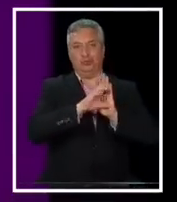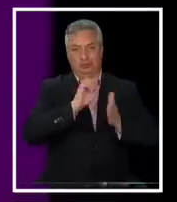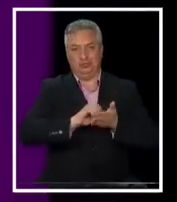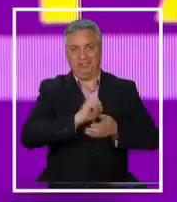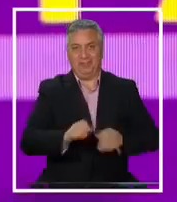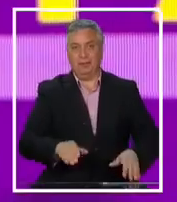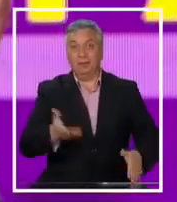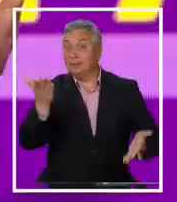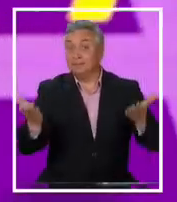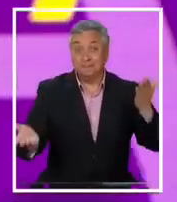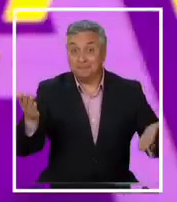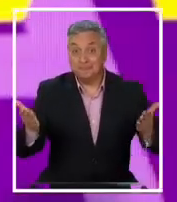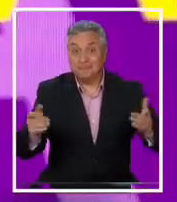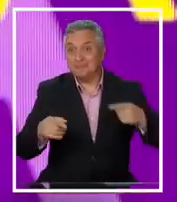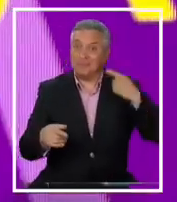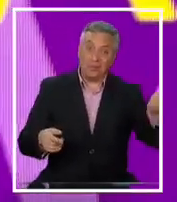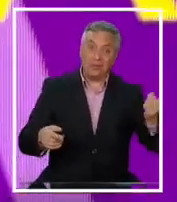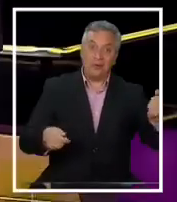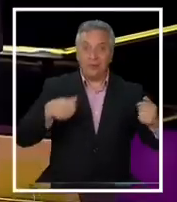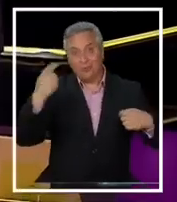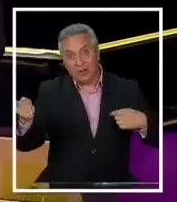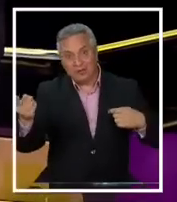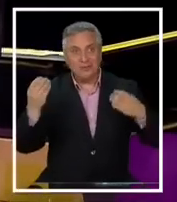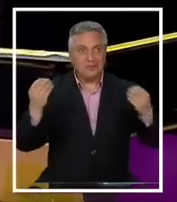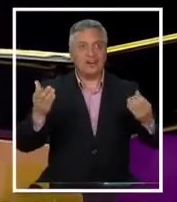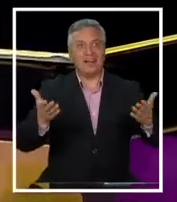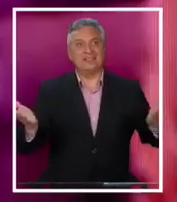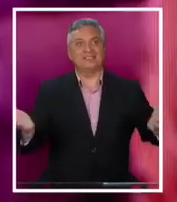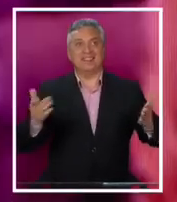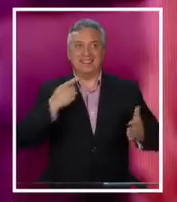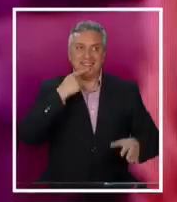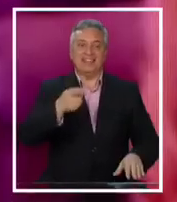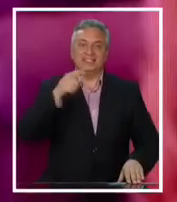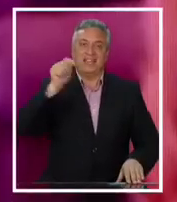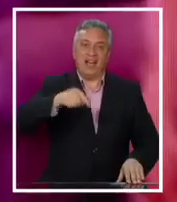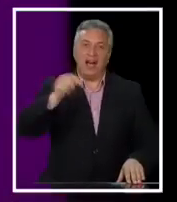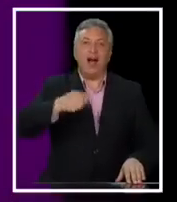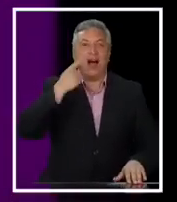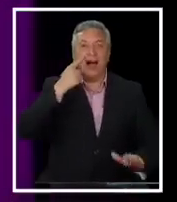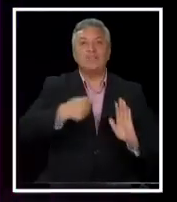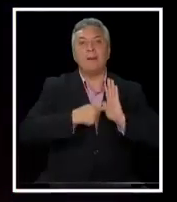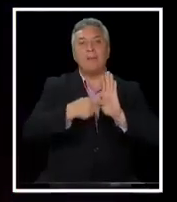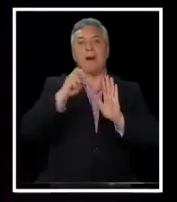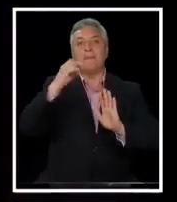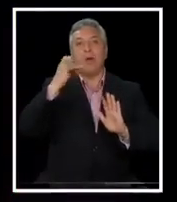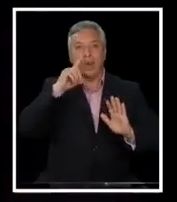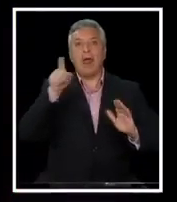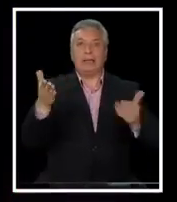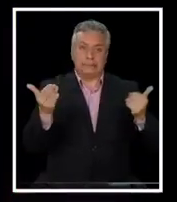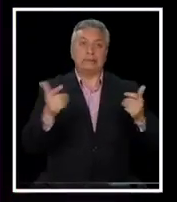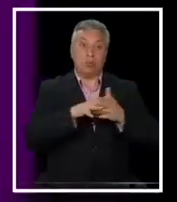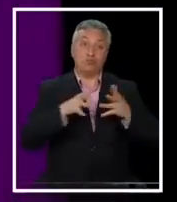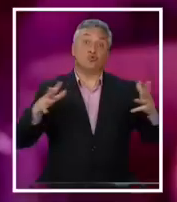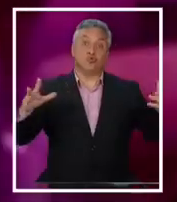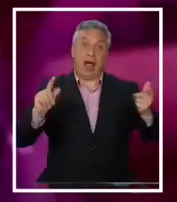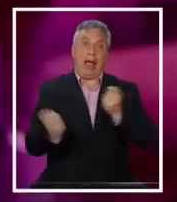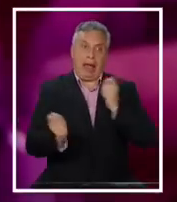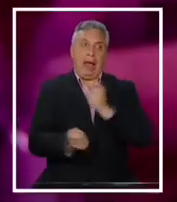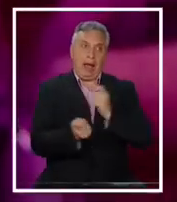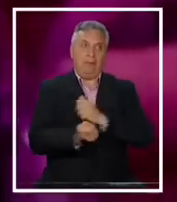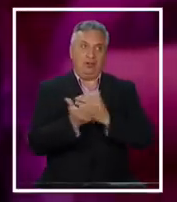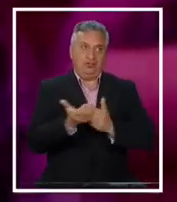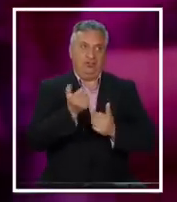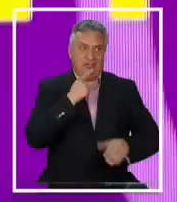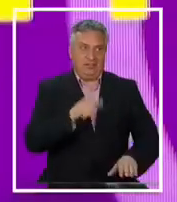Sea cual sea. Para implementar la buena nueva constitución. Solo decir que la que nos propone Paulina requiere hartos cambios para lograr aquello.